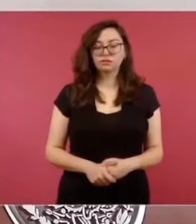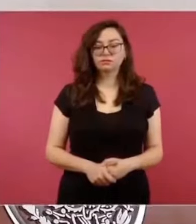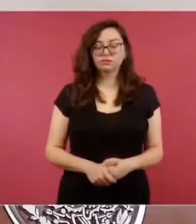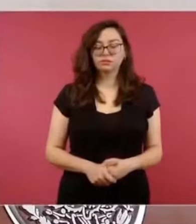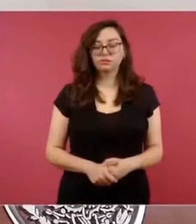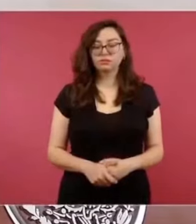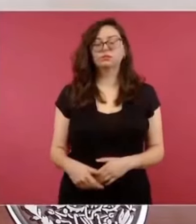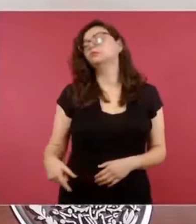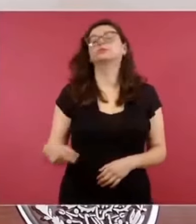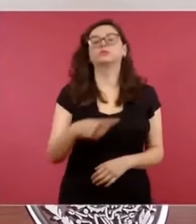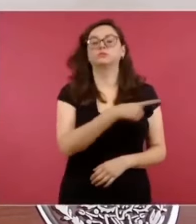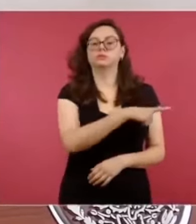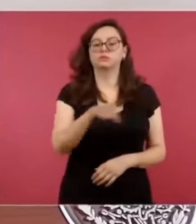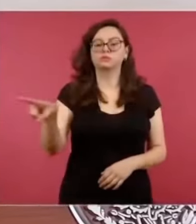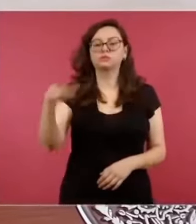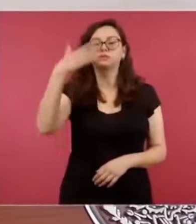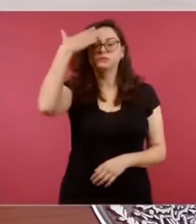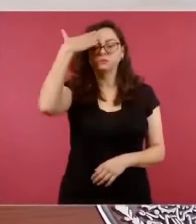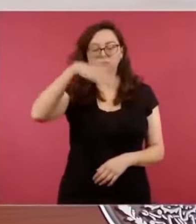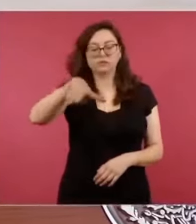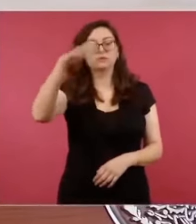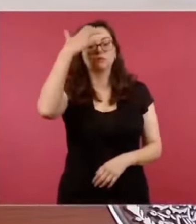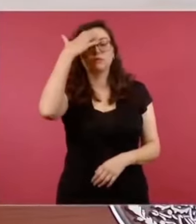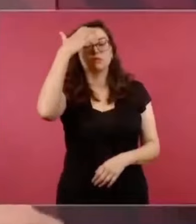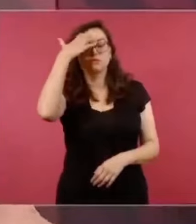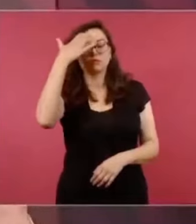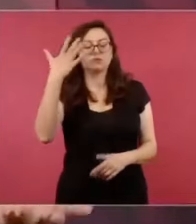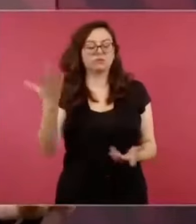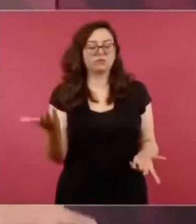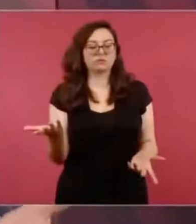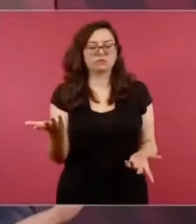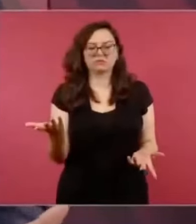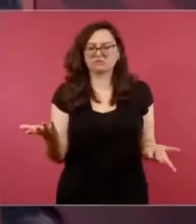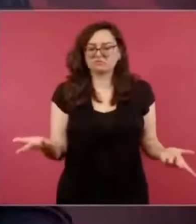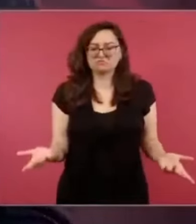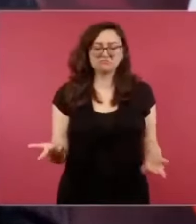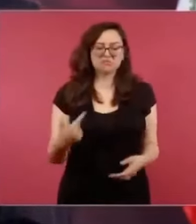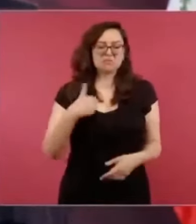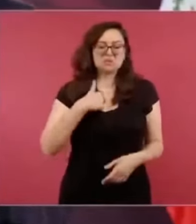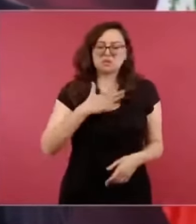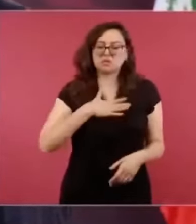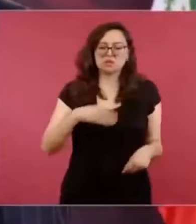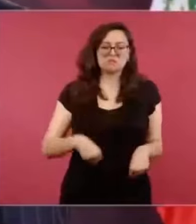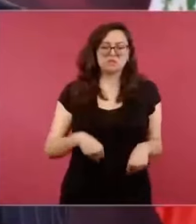filosofía. A mí no me importa lo material,